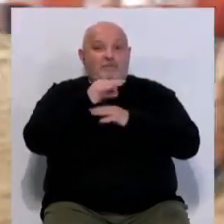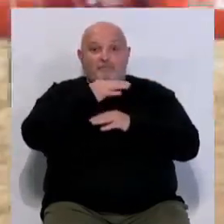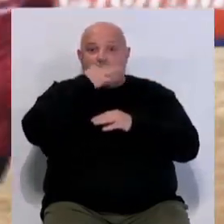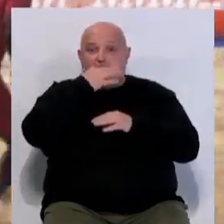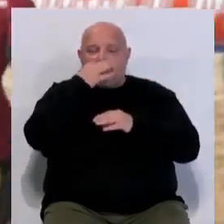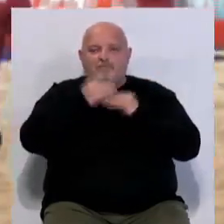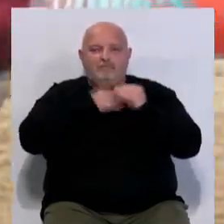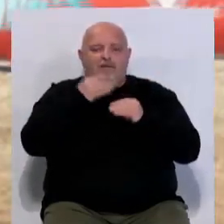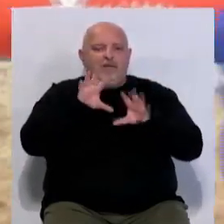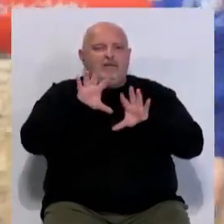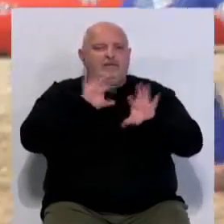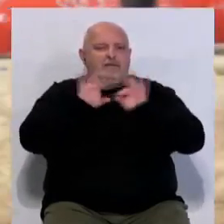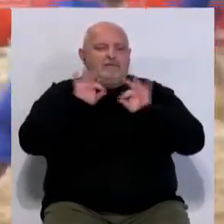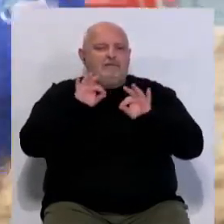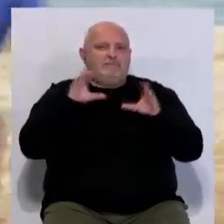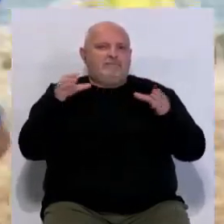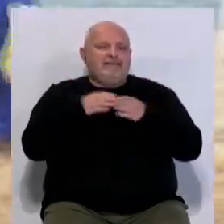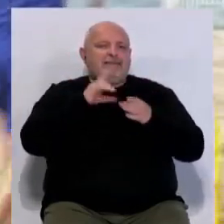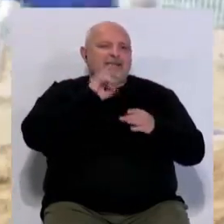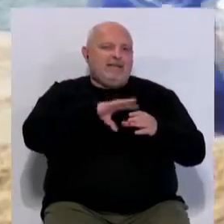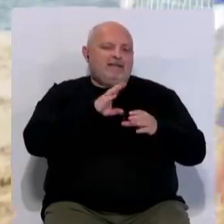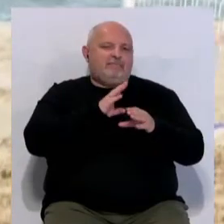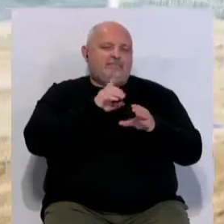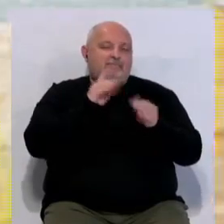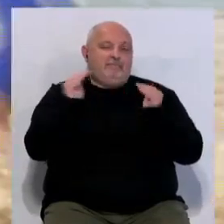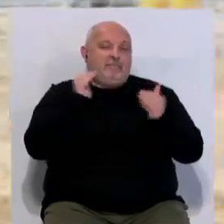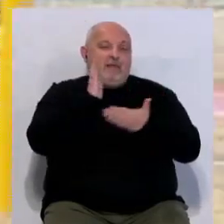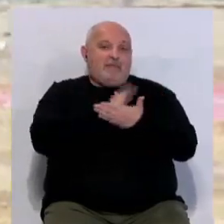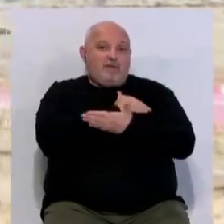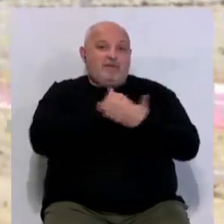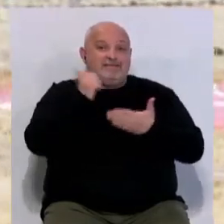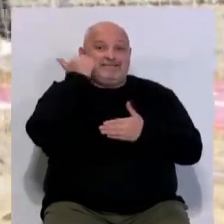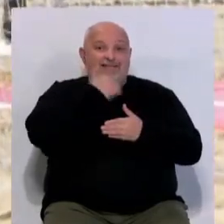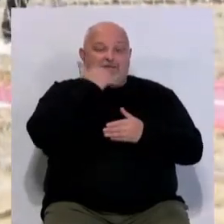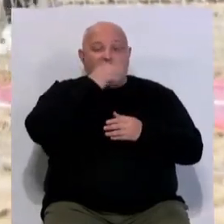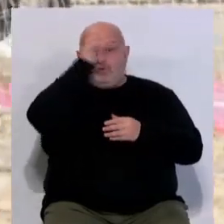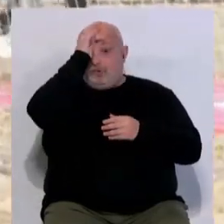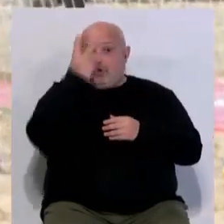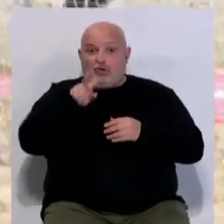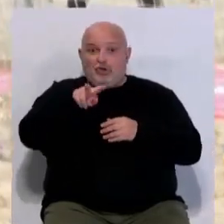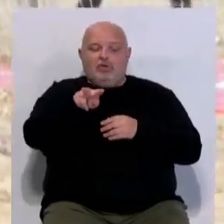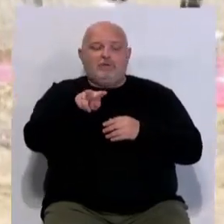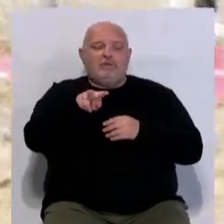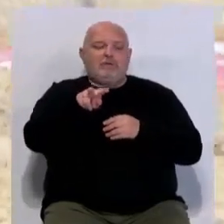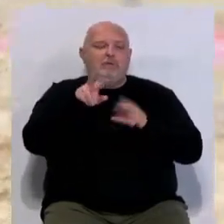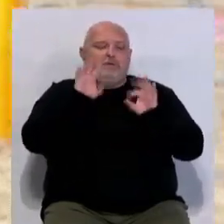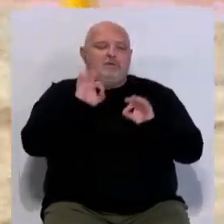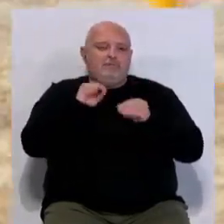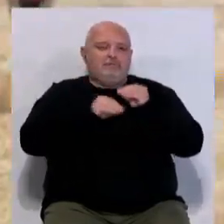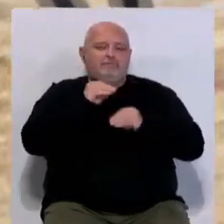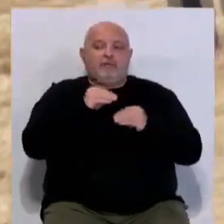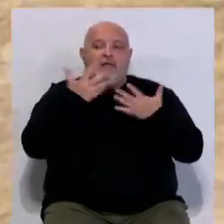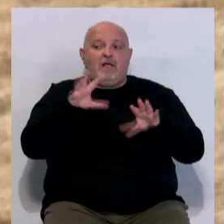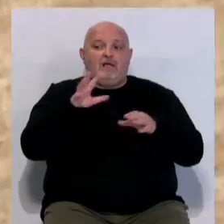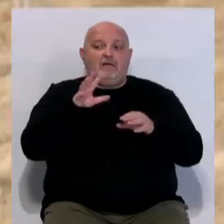tarde se realizó la selección y conformación de los equipos y durante la jornada del sábado y del domingo se disputó la competición.